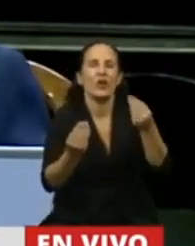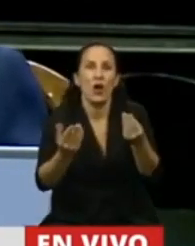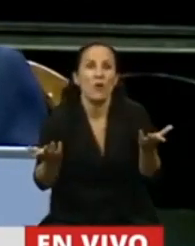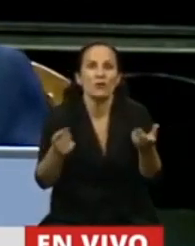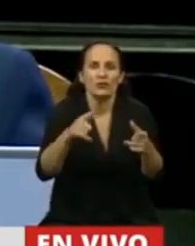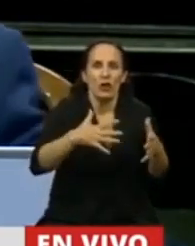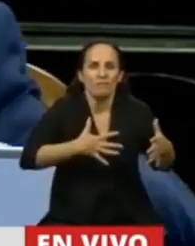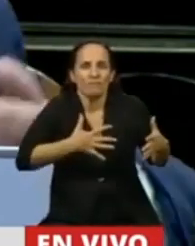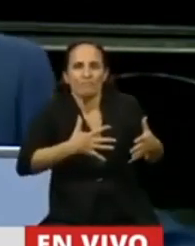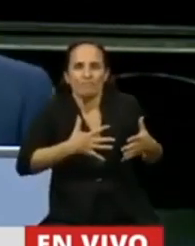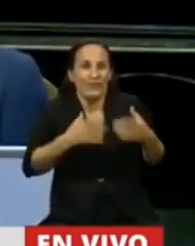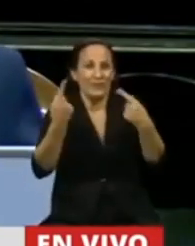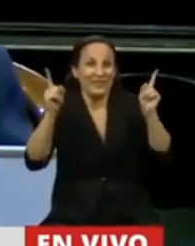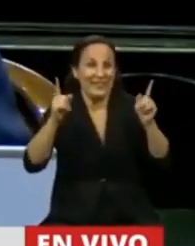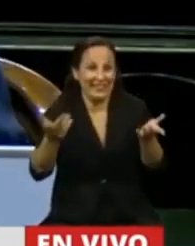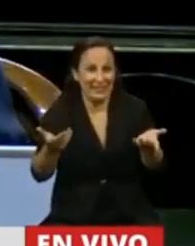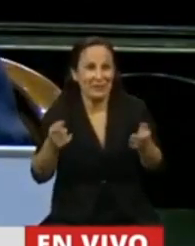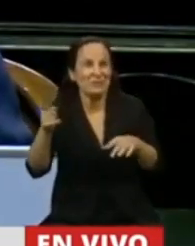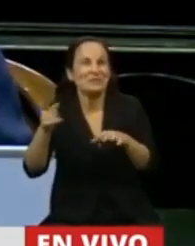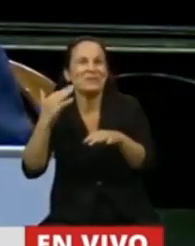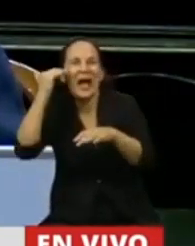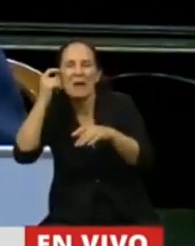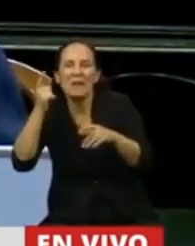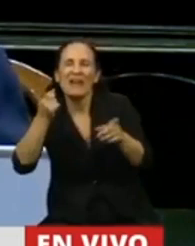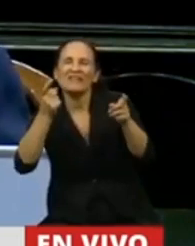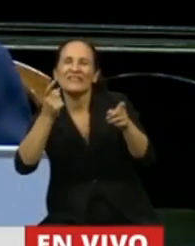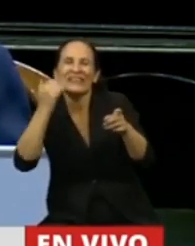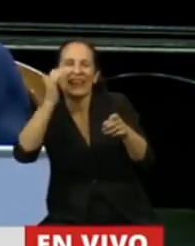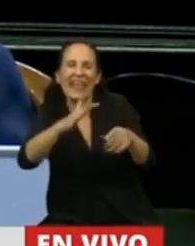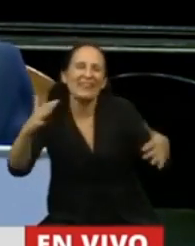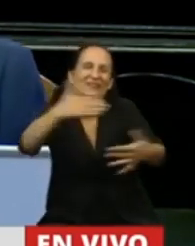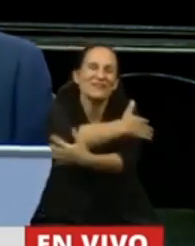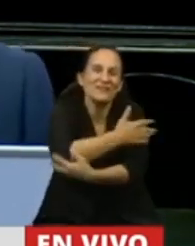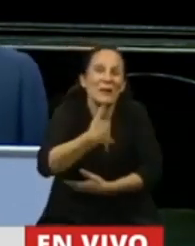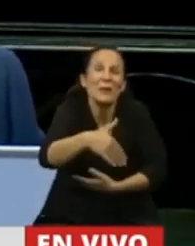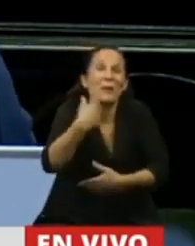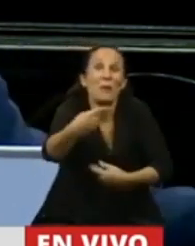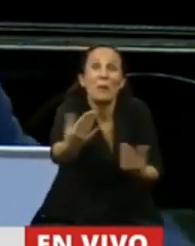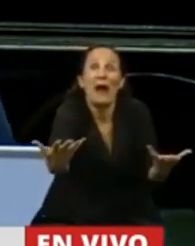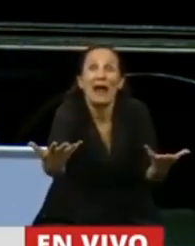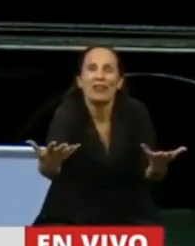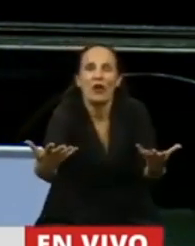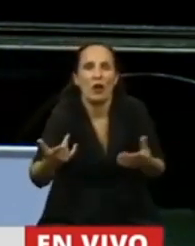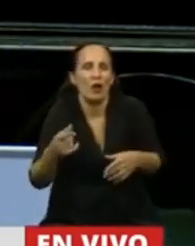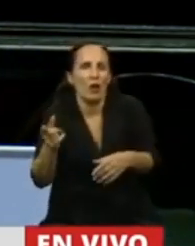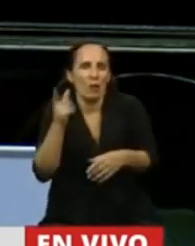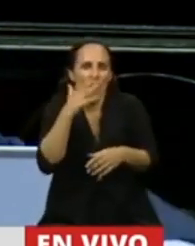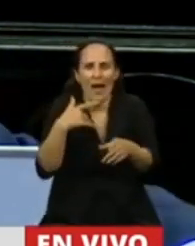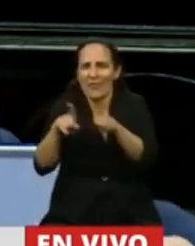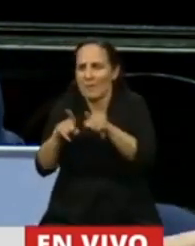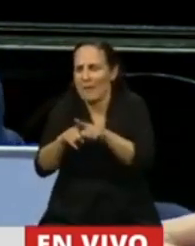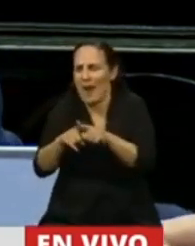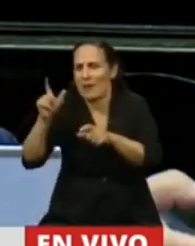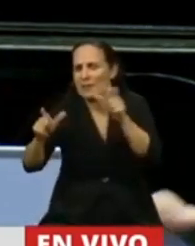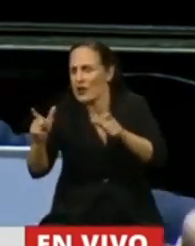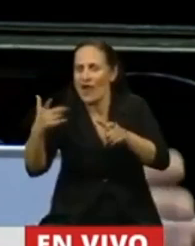de excepción. ¿Cuándo los abuelos le darán un abrazo a los nietos? ¿Saben? ¿Cuándo los padres a sus hermanos? O ahora en